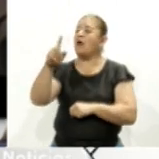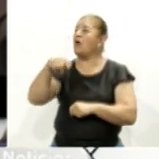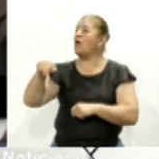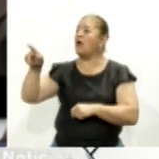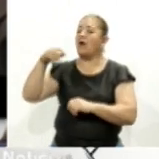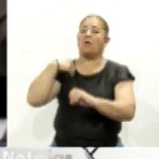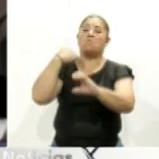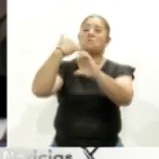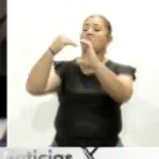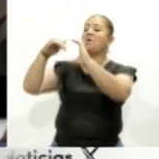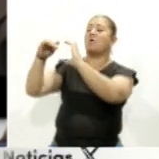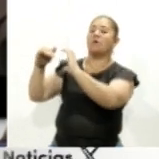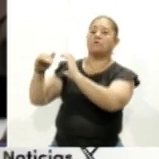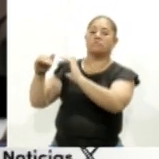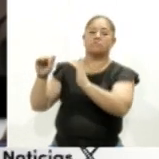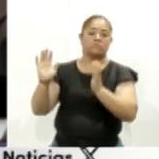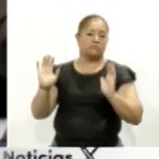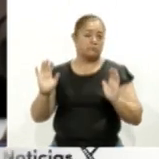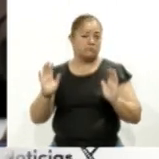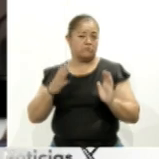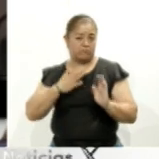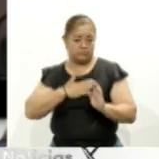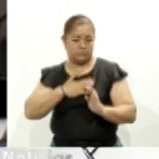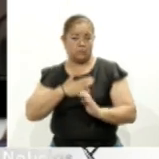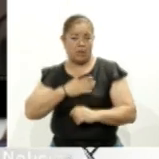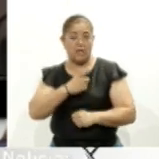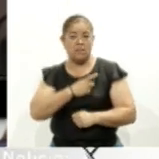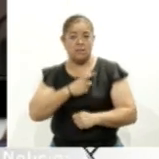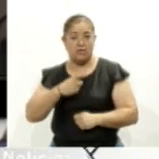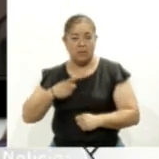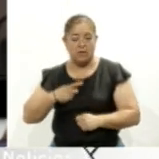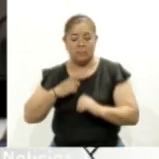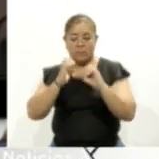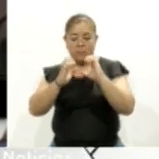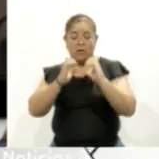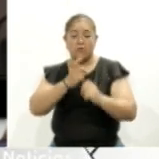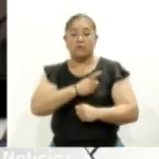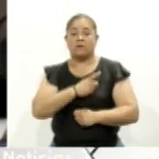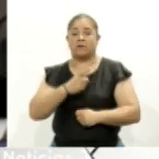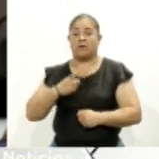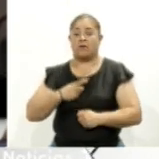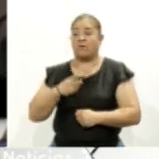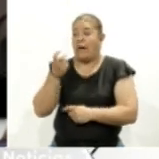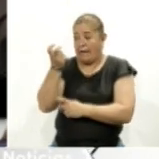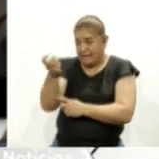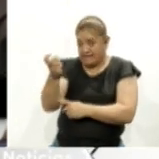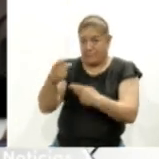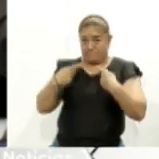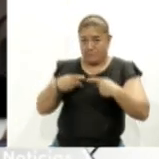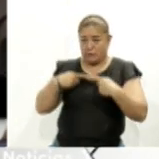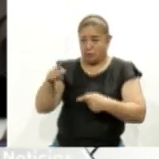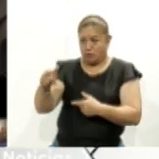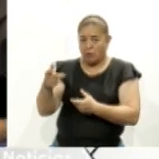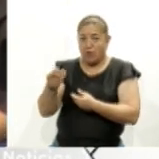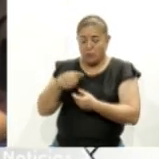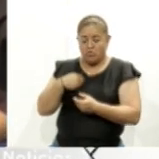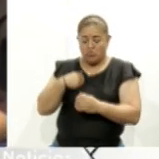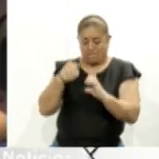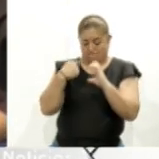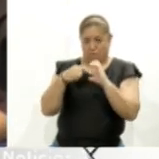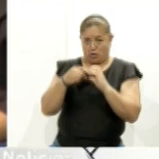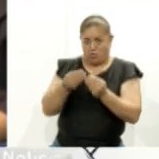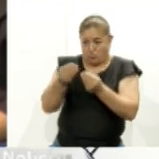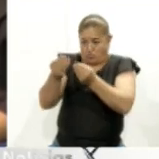quieren. Bueno, también es nuestro deber cuidar, precisamente, que esa persona a quien yo le di la confianza para darle mi correo electrónico,